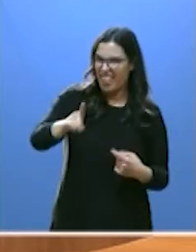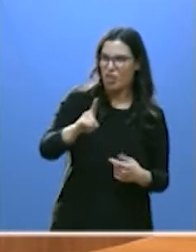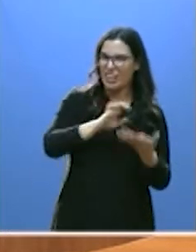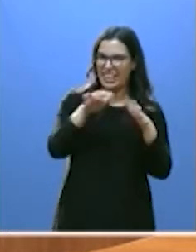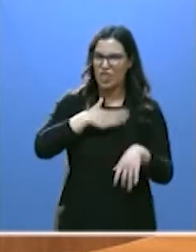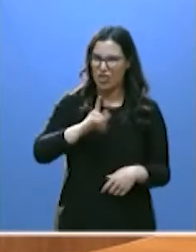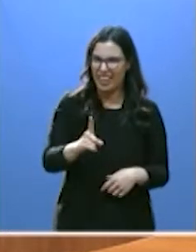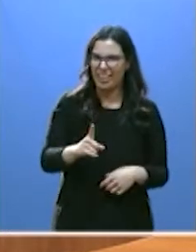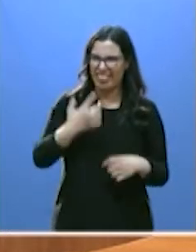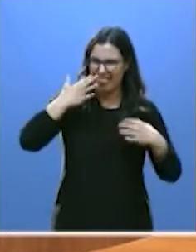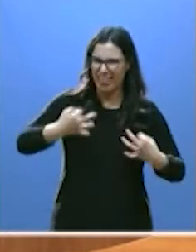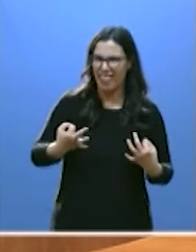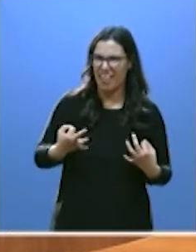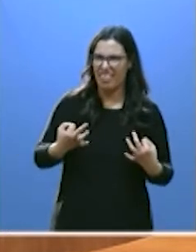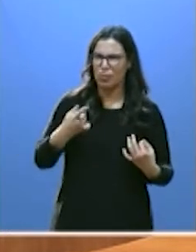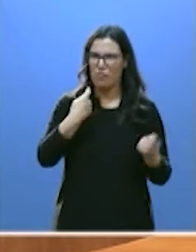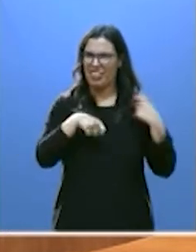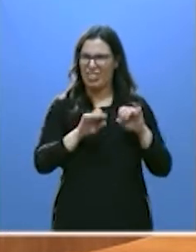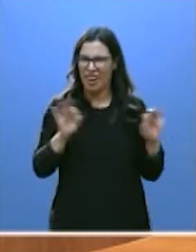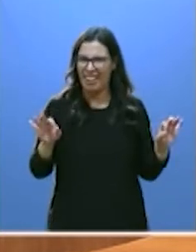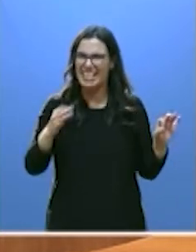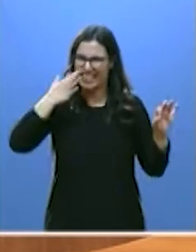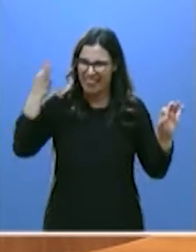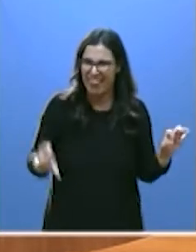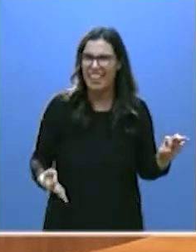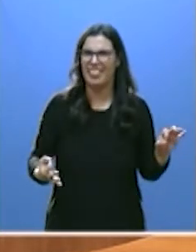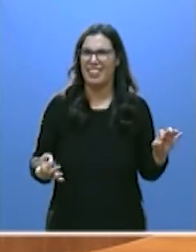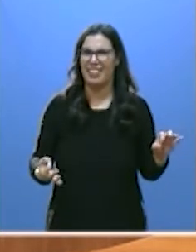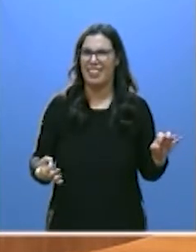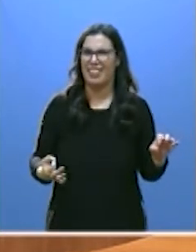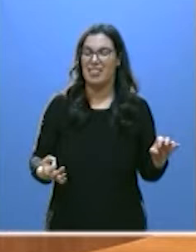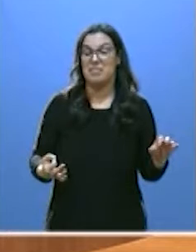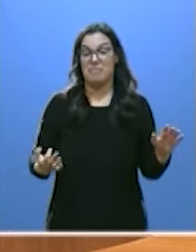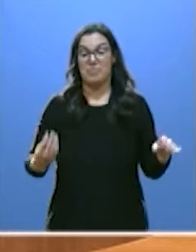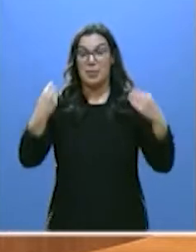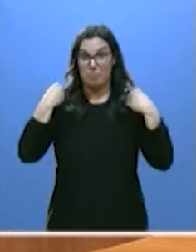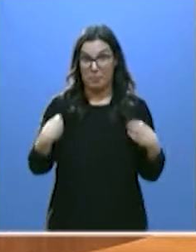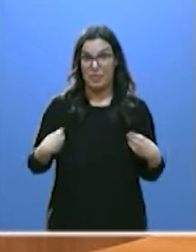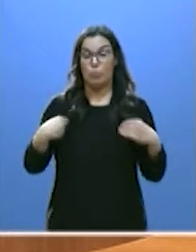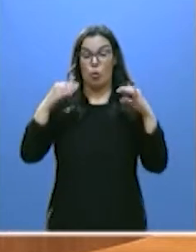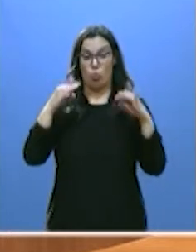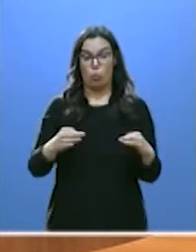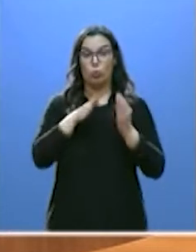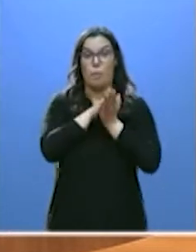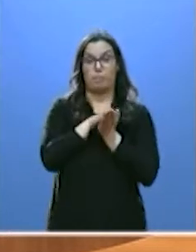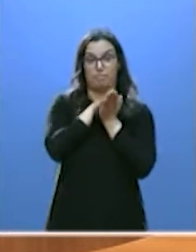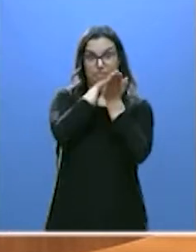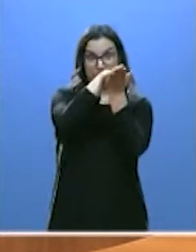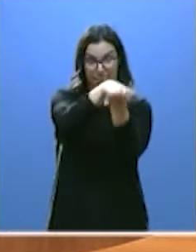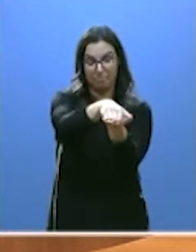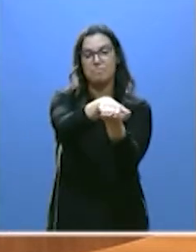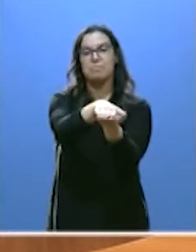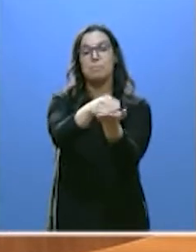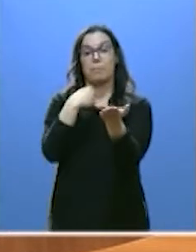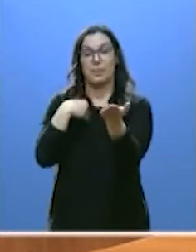¿De verdad que no ha vendido su alma, señor Tudanca? La misma mañana de la moción, la secretaria de Organización